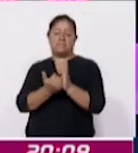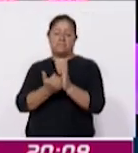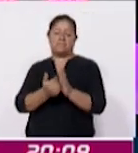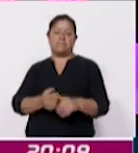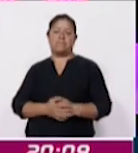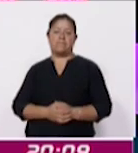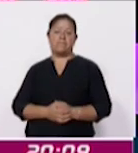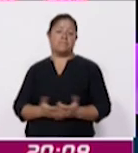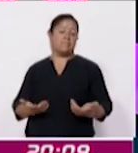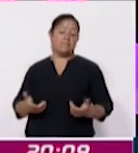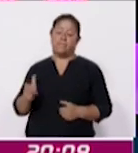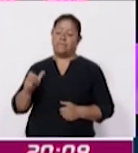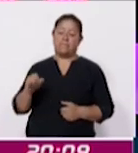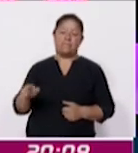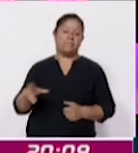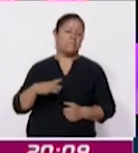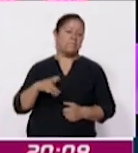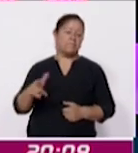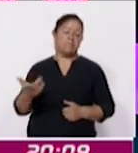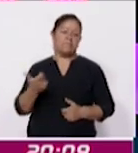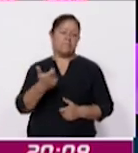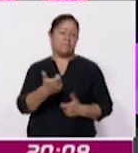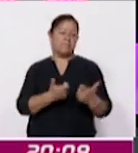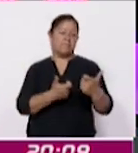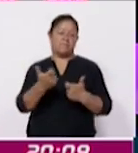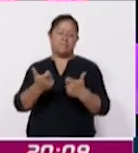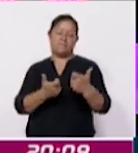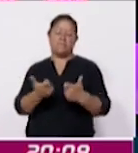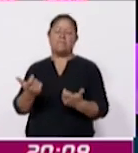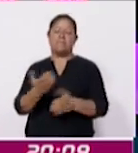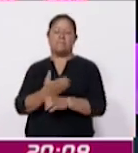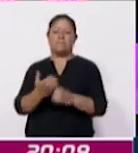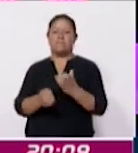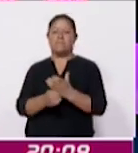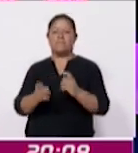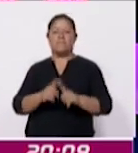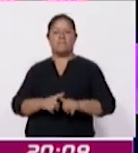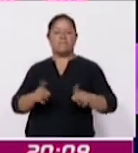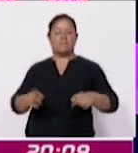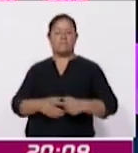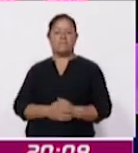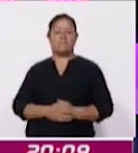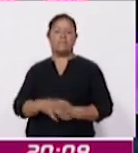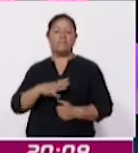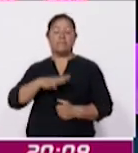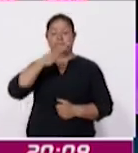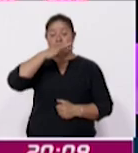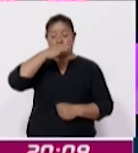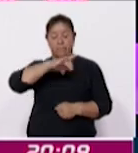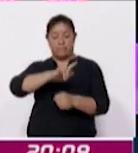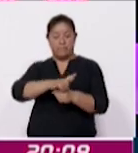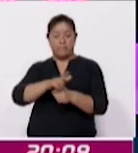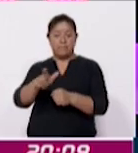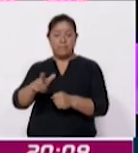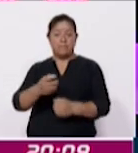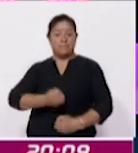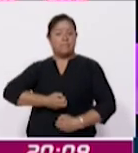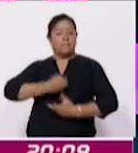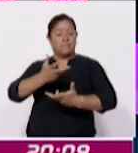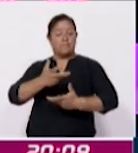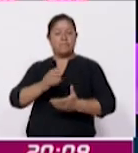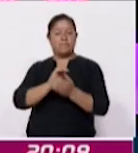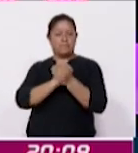Pues así el comportamiento con estos precios de diversos productos. Se realizó el festival Express Tarte